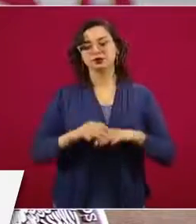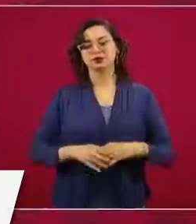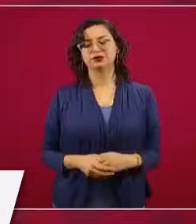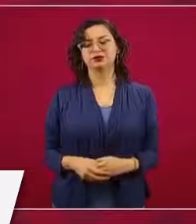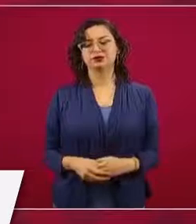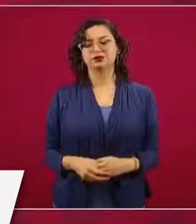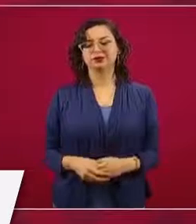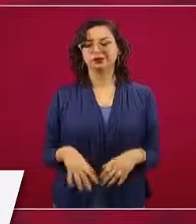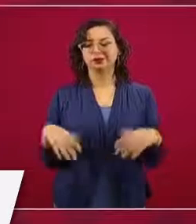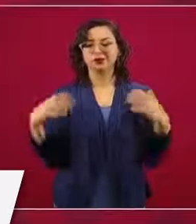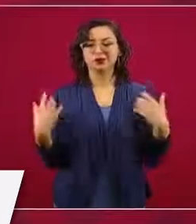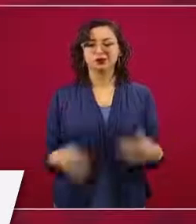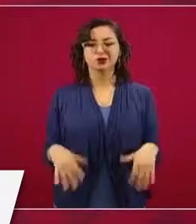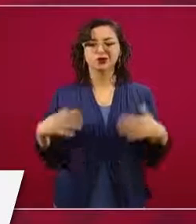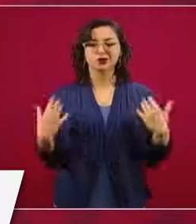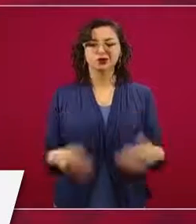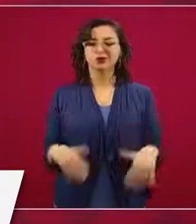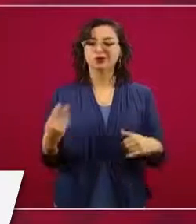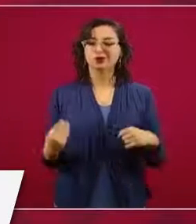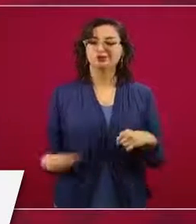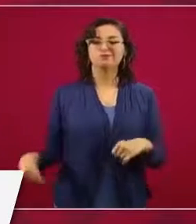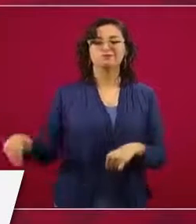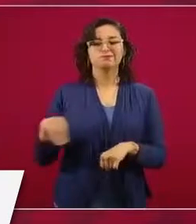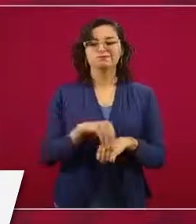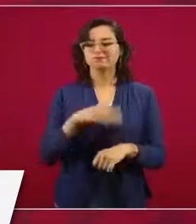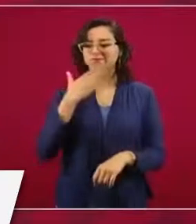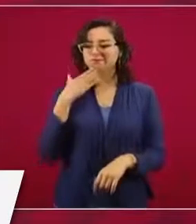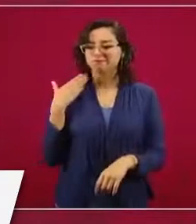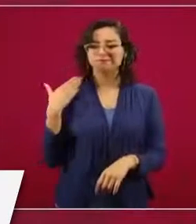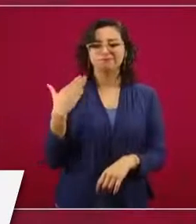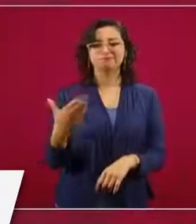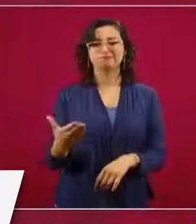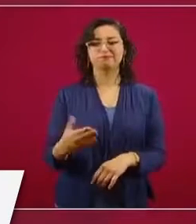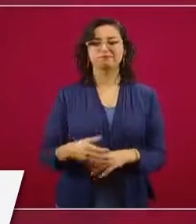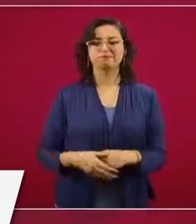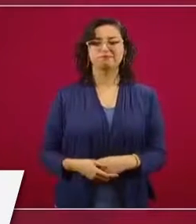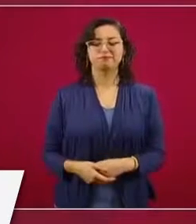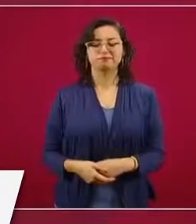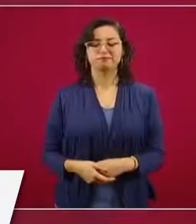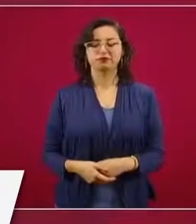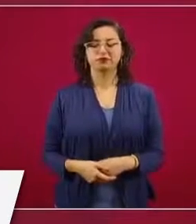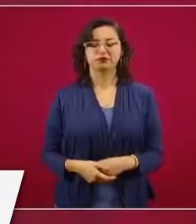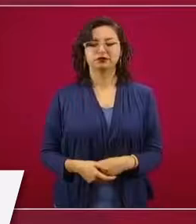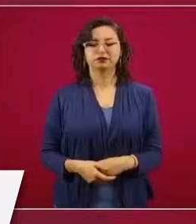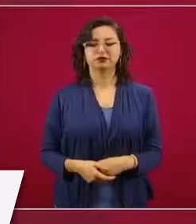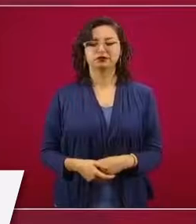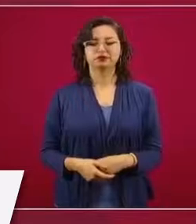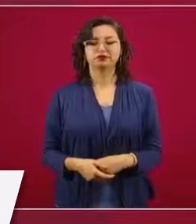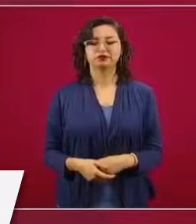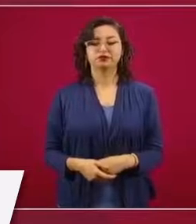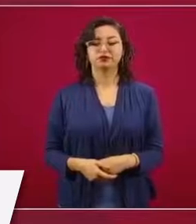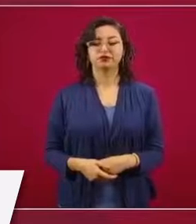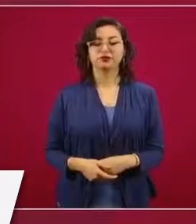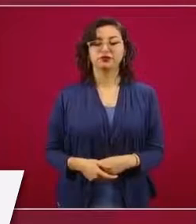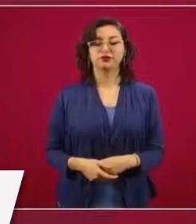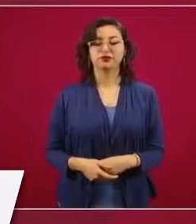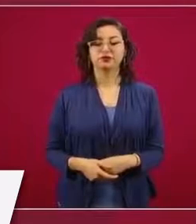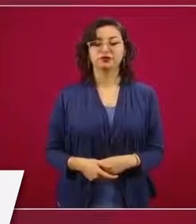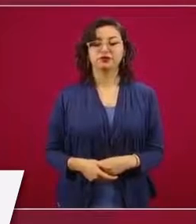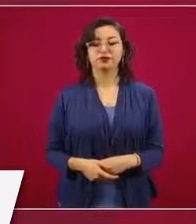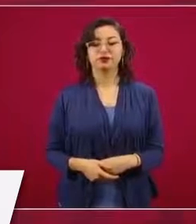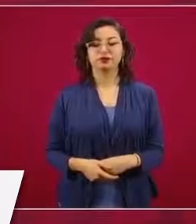se han portado muy bien los mexicanos. Ayer hablábamos